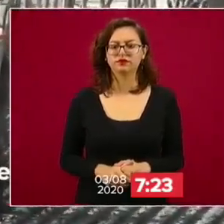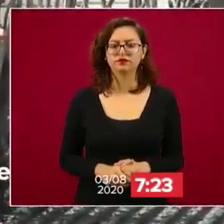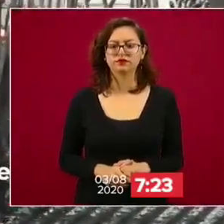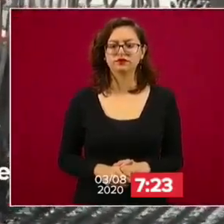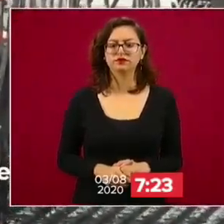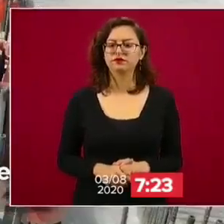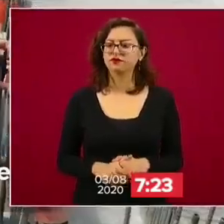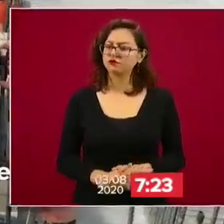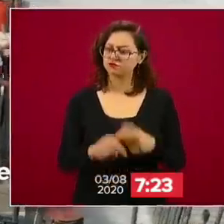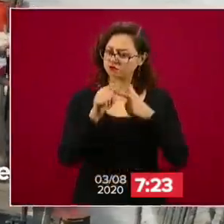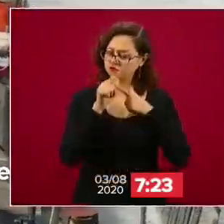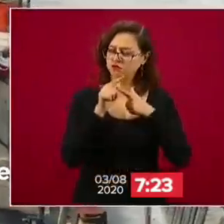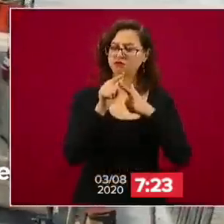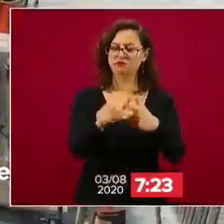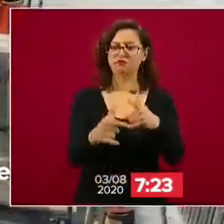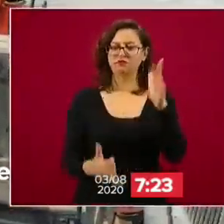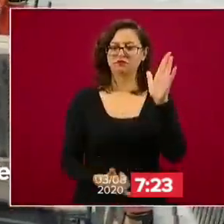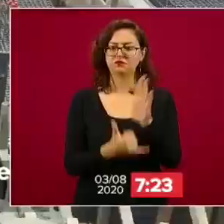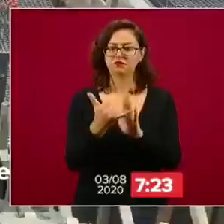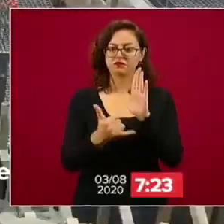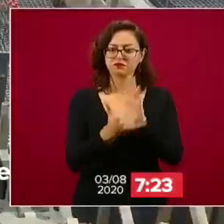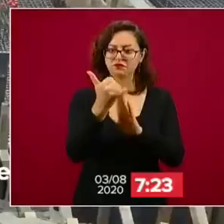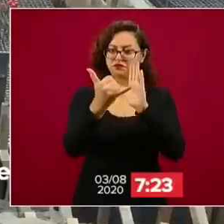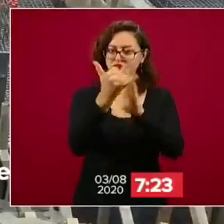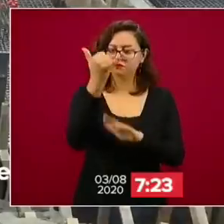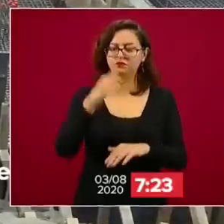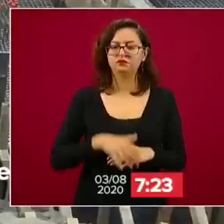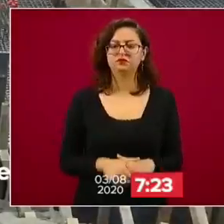Continúan los trabajos de construcción de los racks principales.